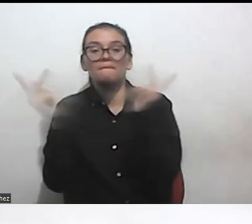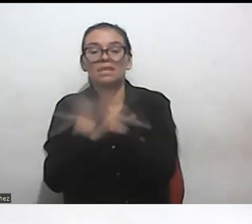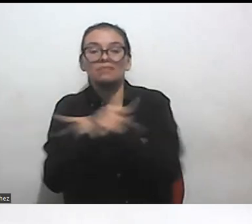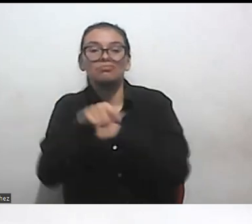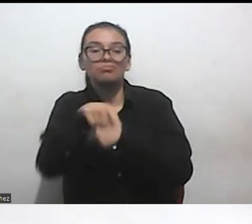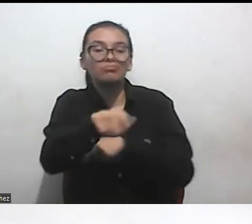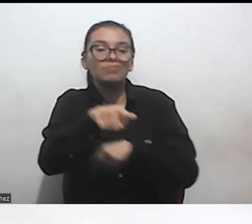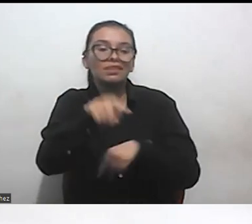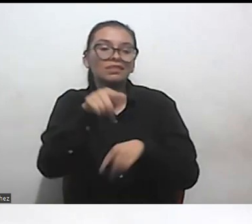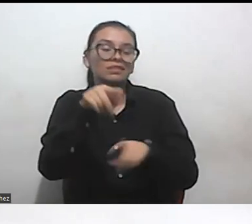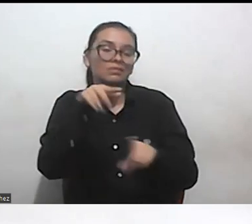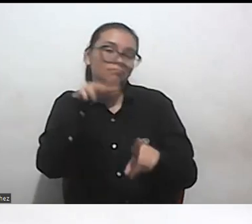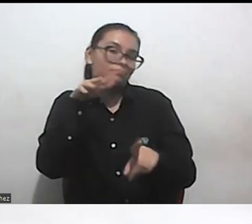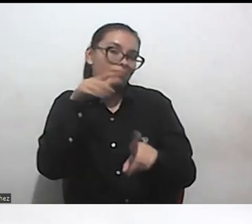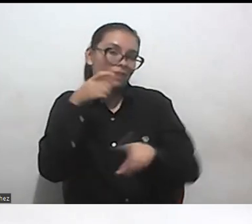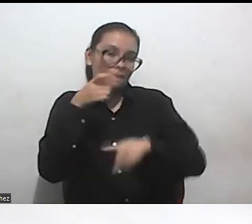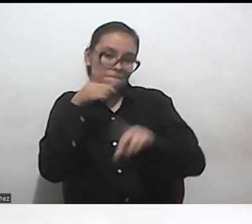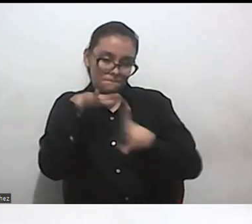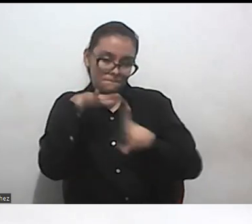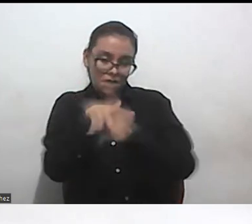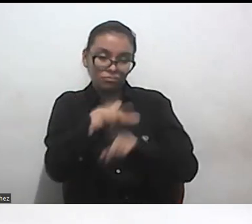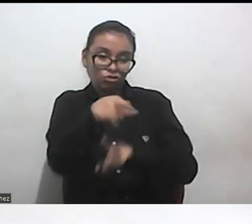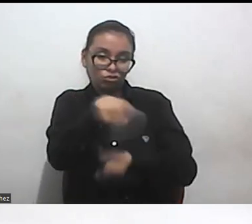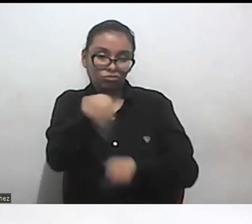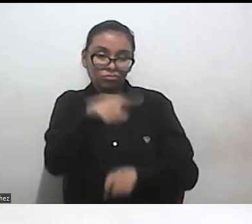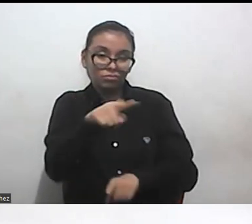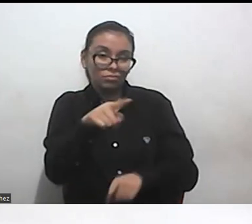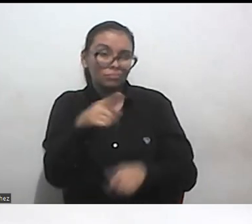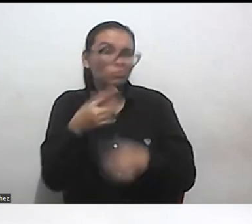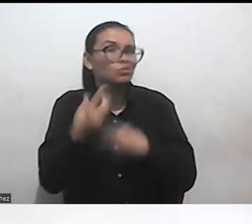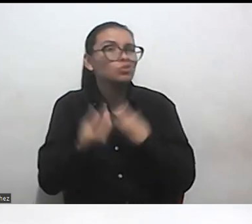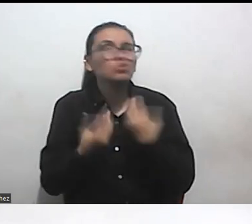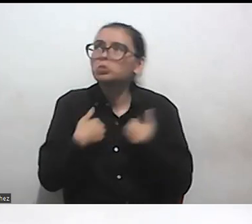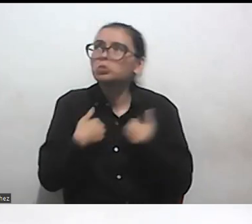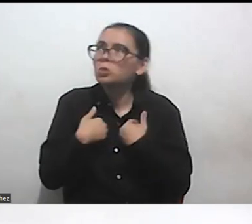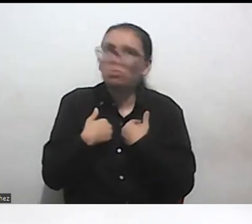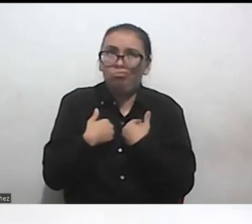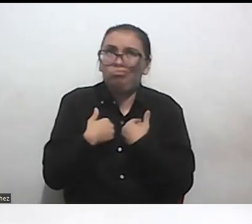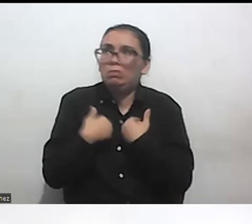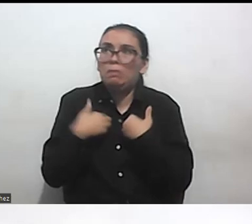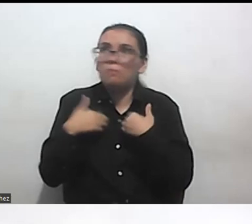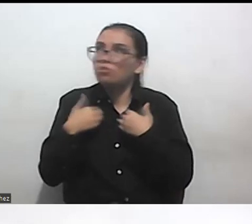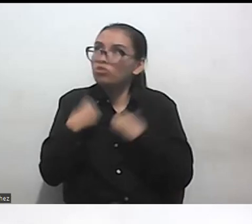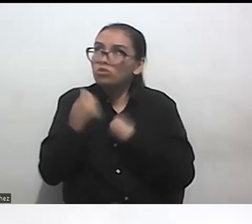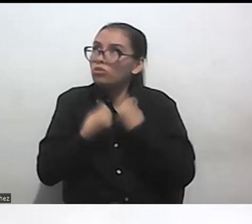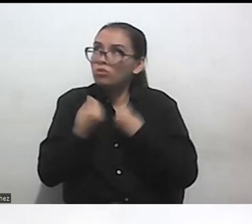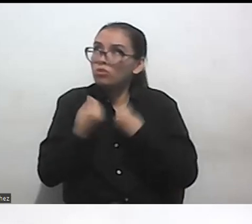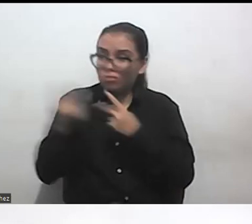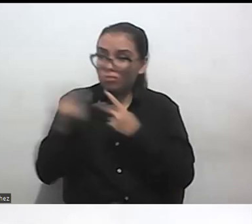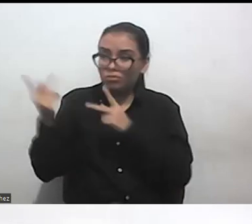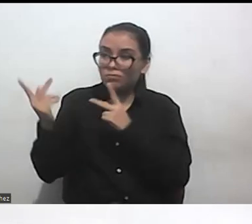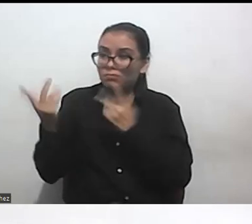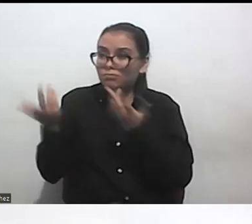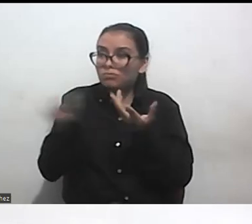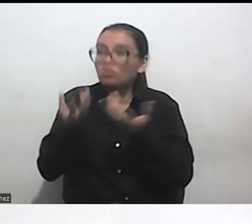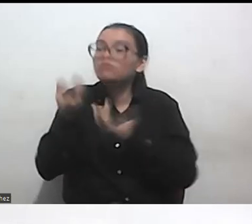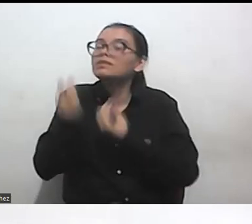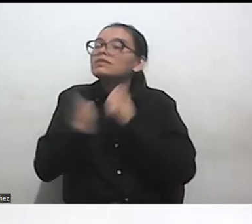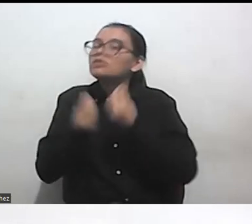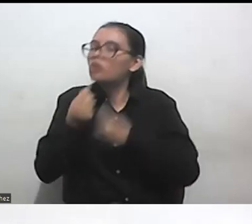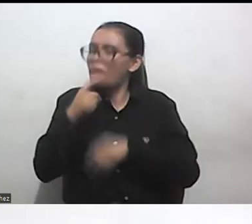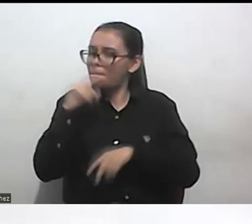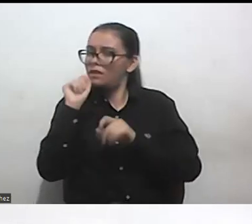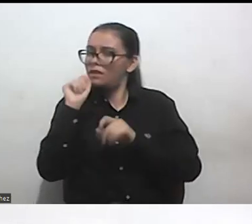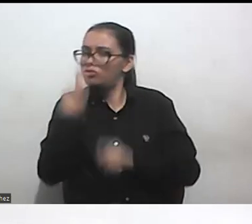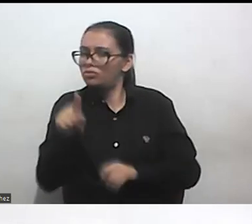sería cómo hacer cómo hacer valer los derechos de las